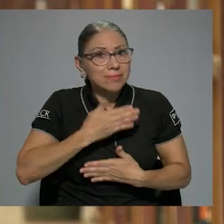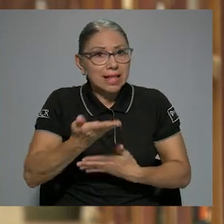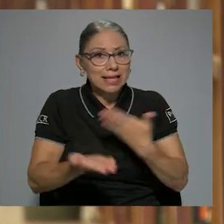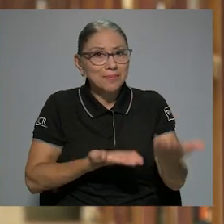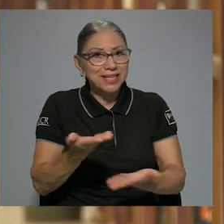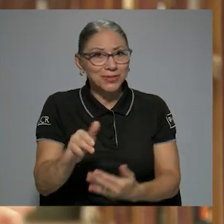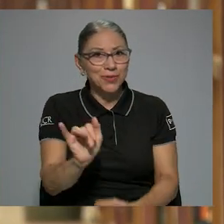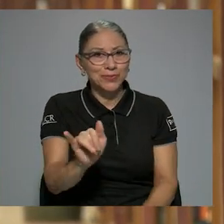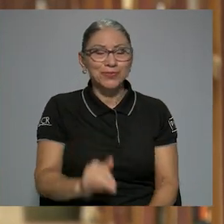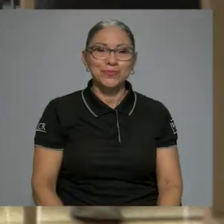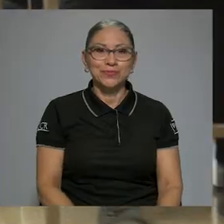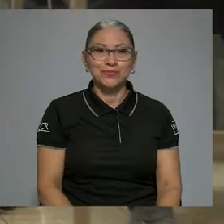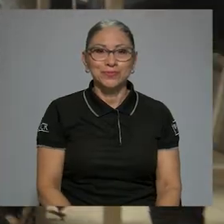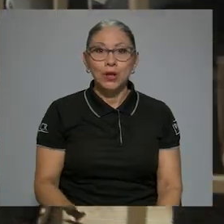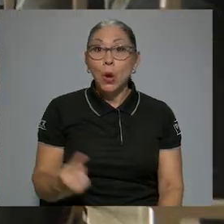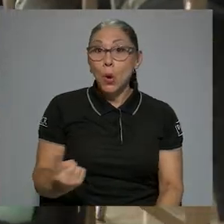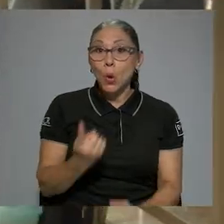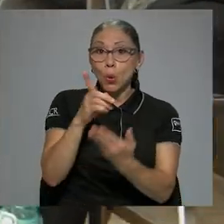este servicio.